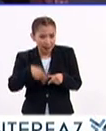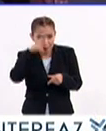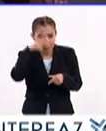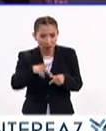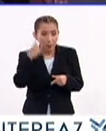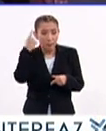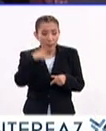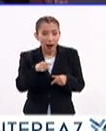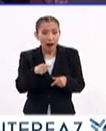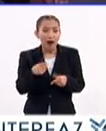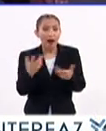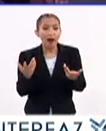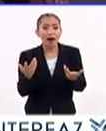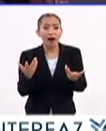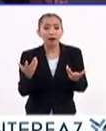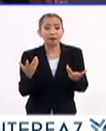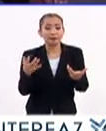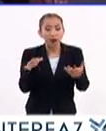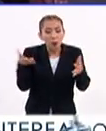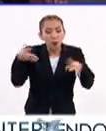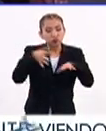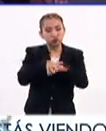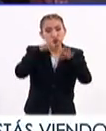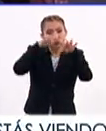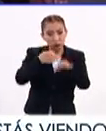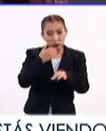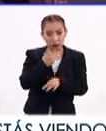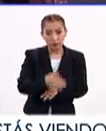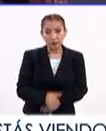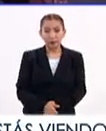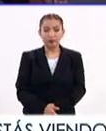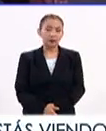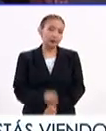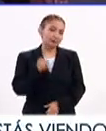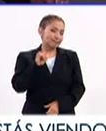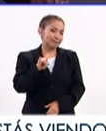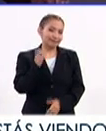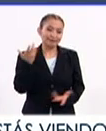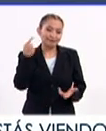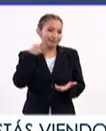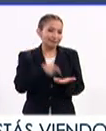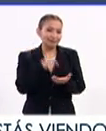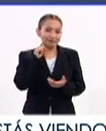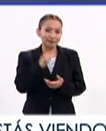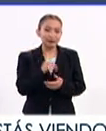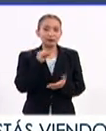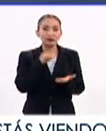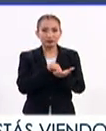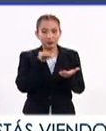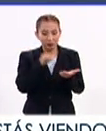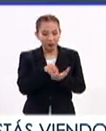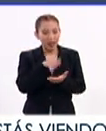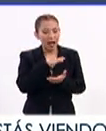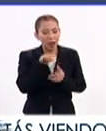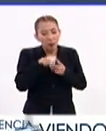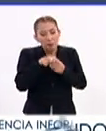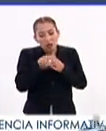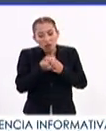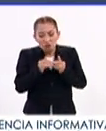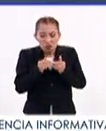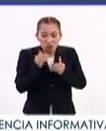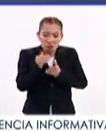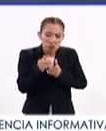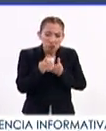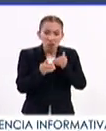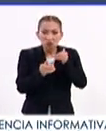México para poder hacer una inclusión efectiva? Sí, yo creo que sí. Todavía estamos dando apenas los